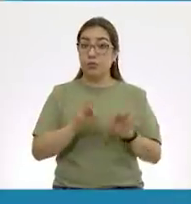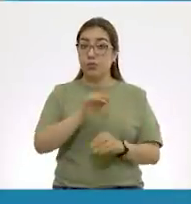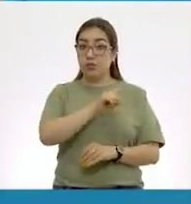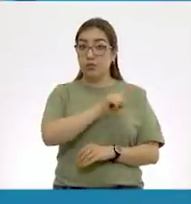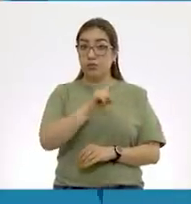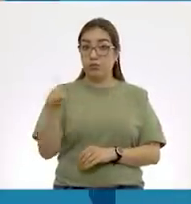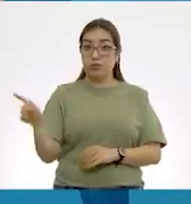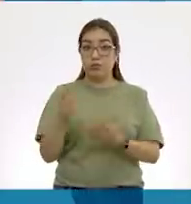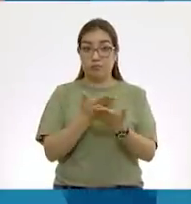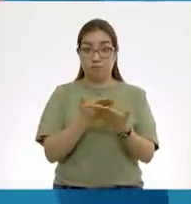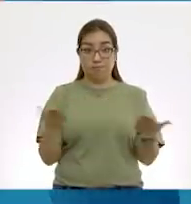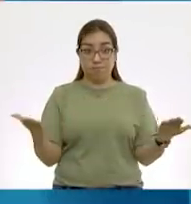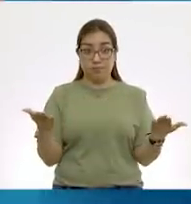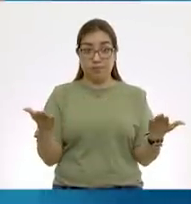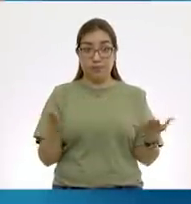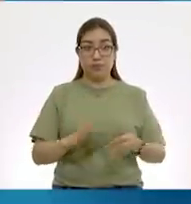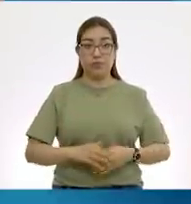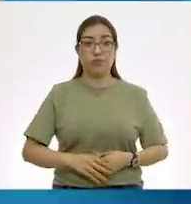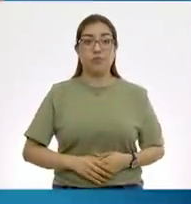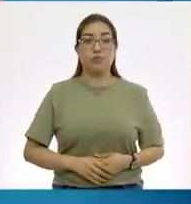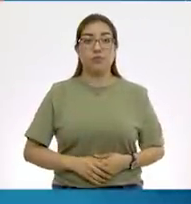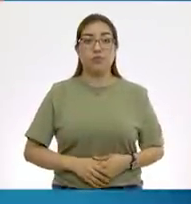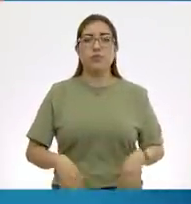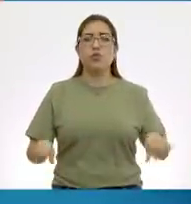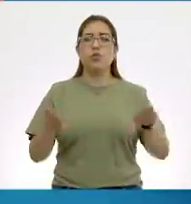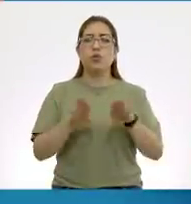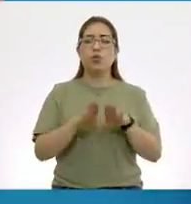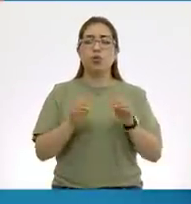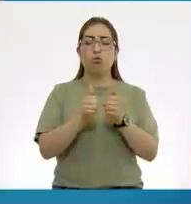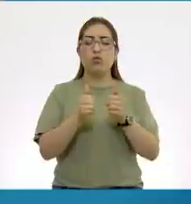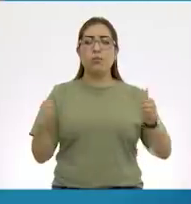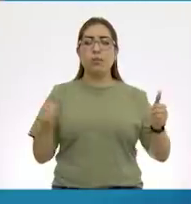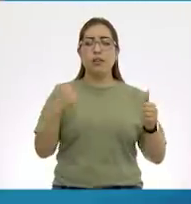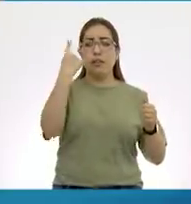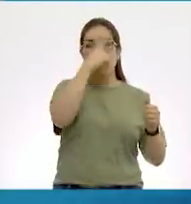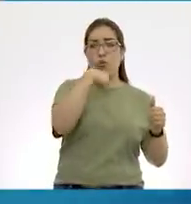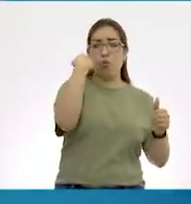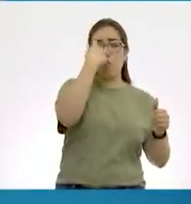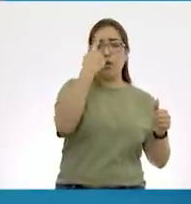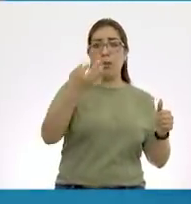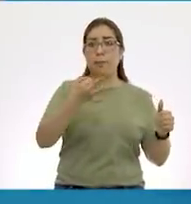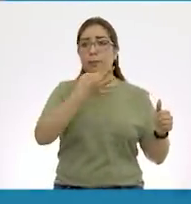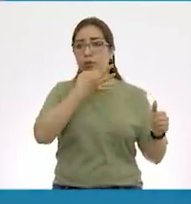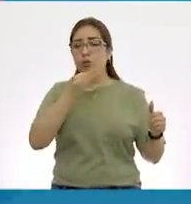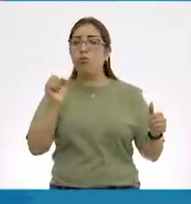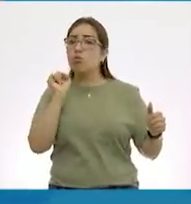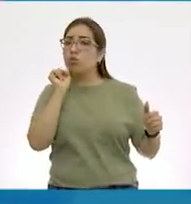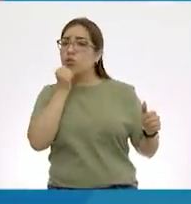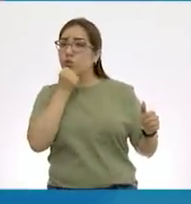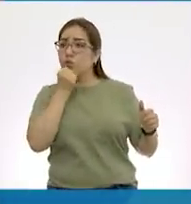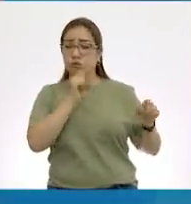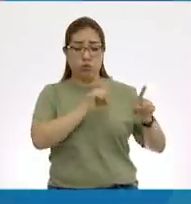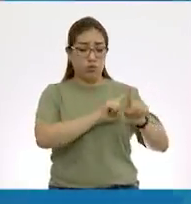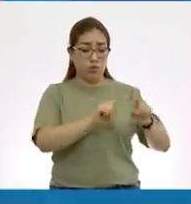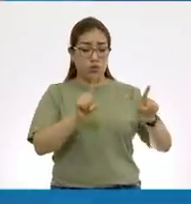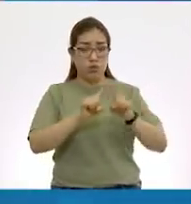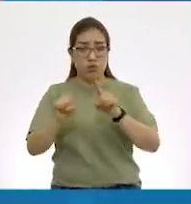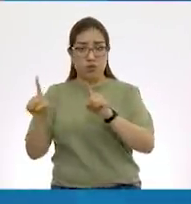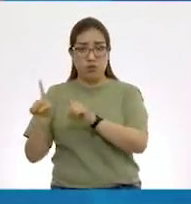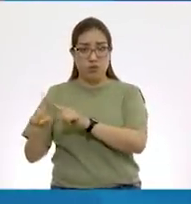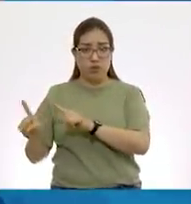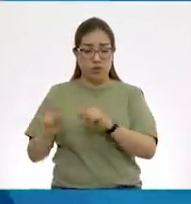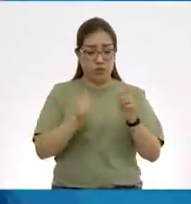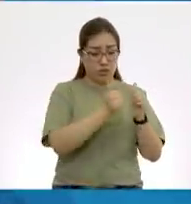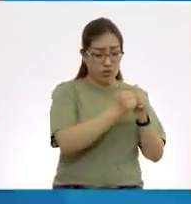casa. Para poder separar las horas de los minutos y de los segundos, cuando tengamos necesidad de